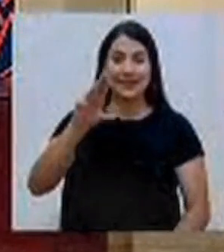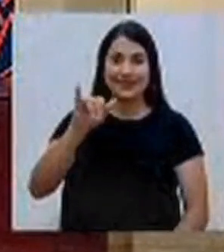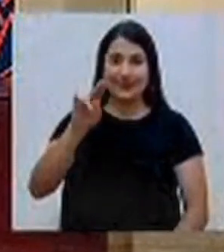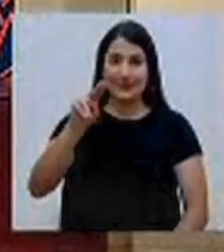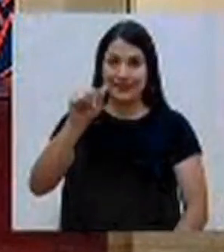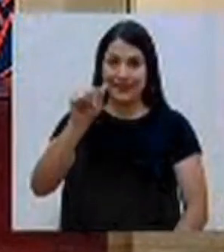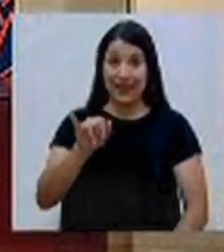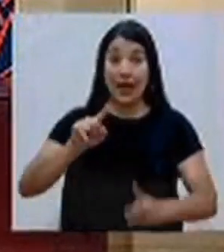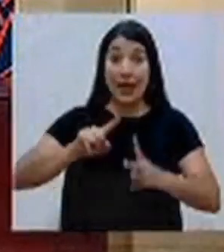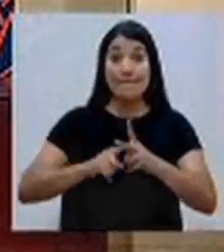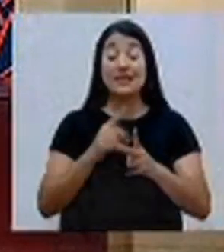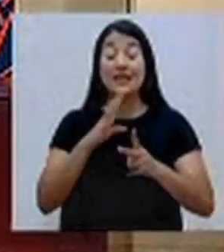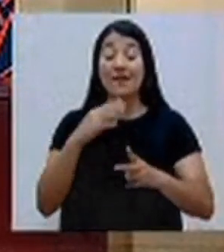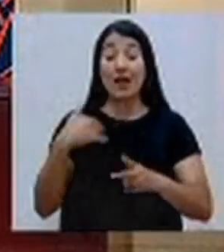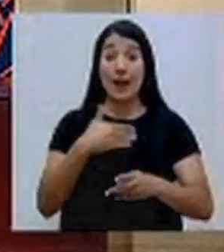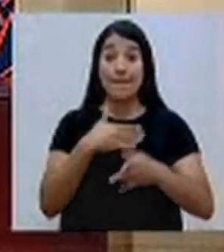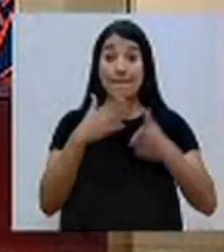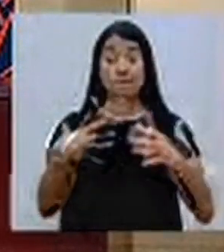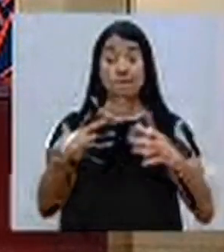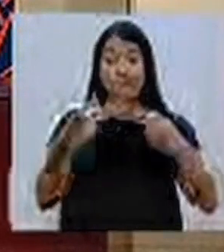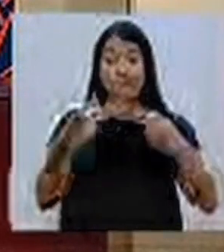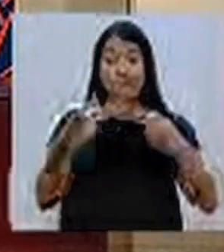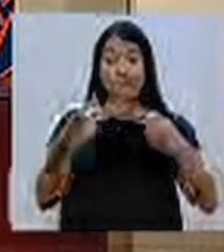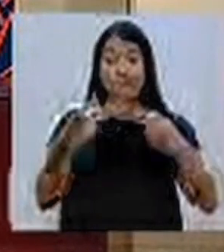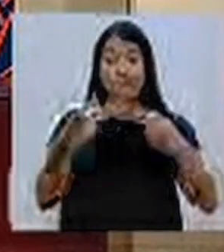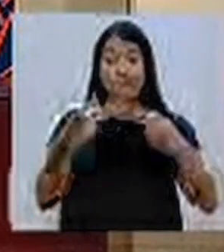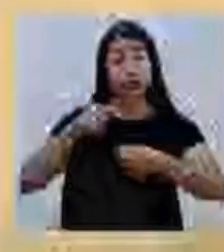al Ministro Interino de Salud, doctor Pedro González.